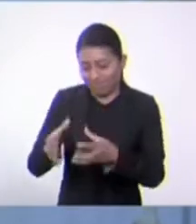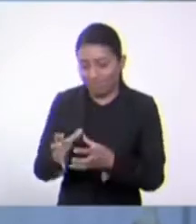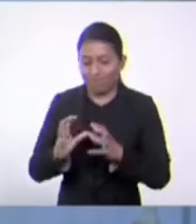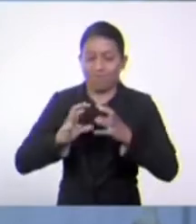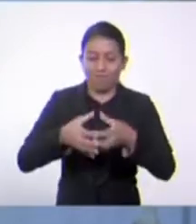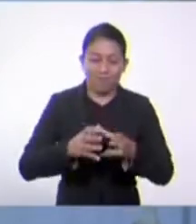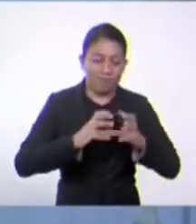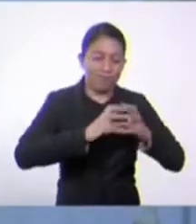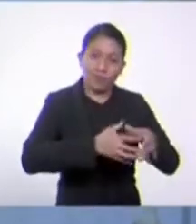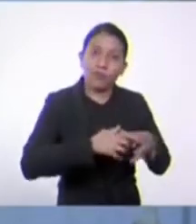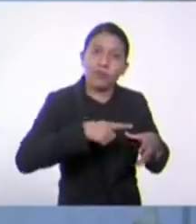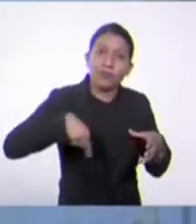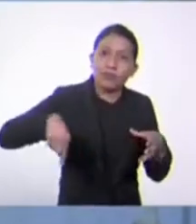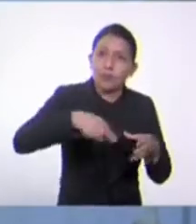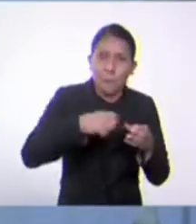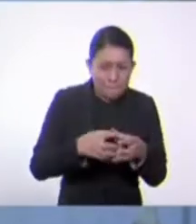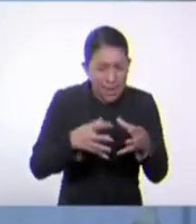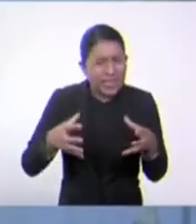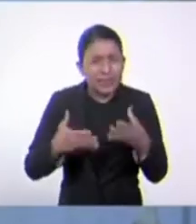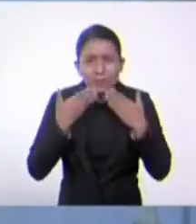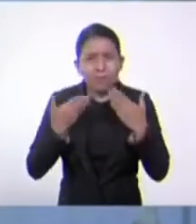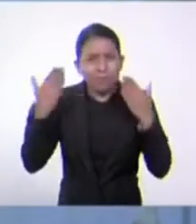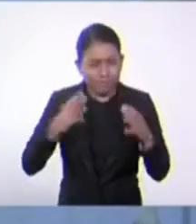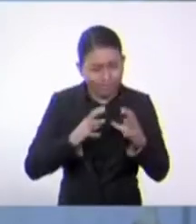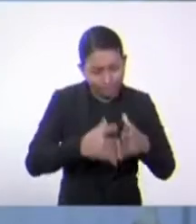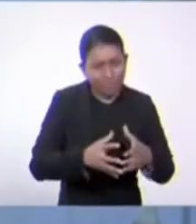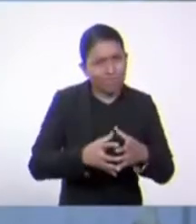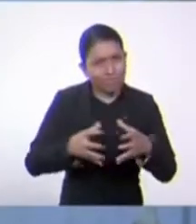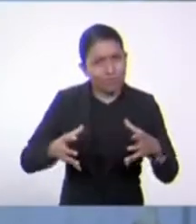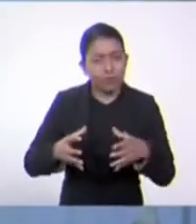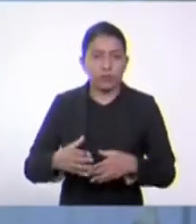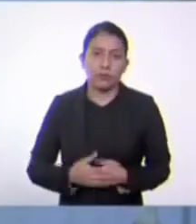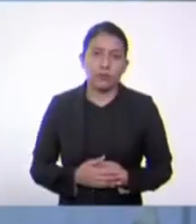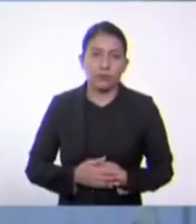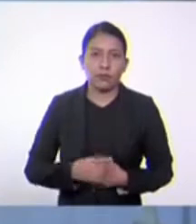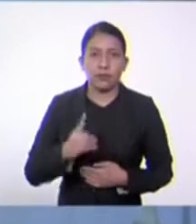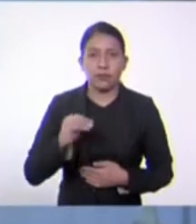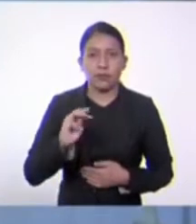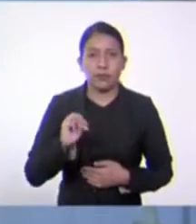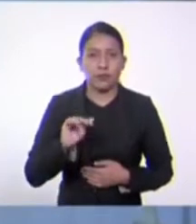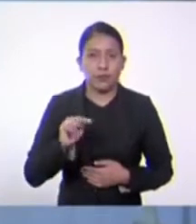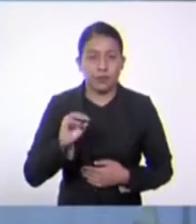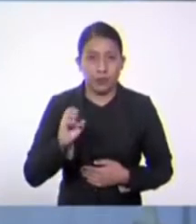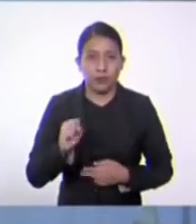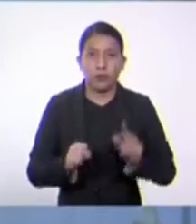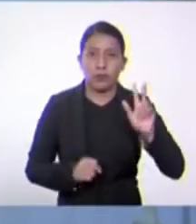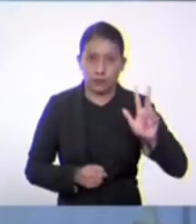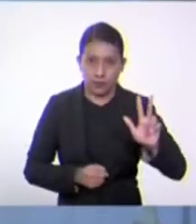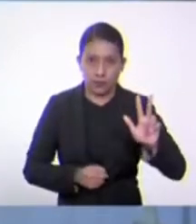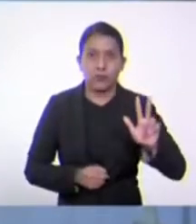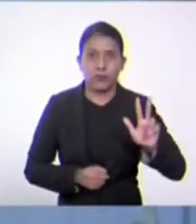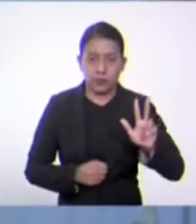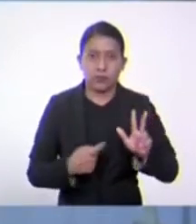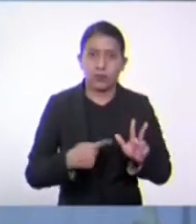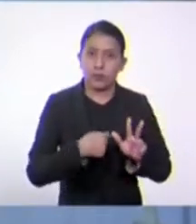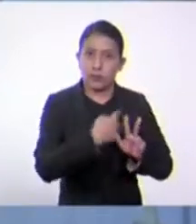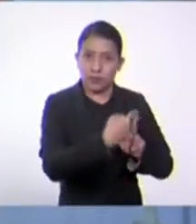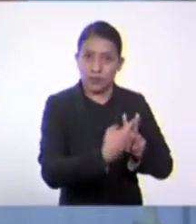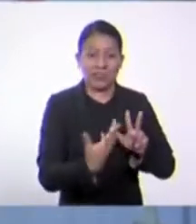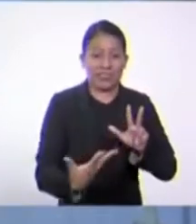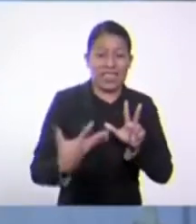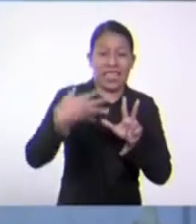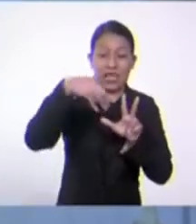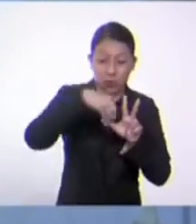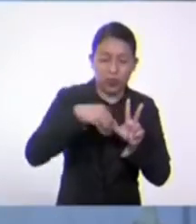o taxones más grandes que existen. Hablando de los dominios, son tres y dentro de los dominios se